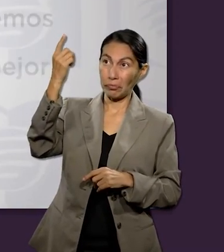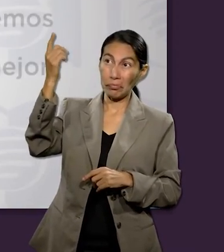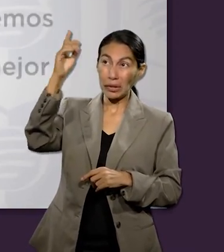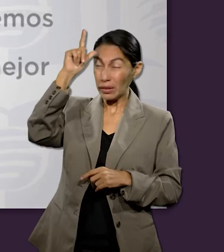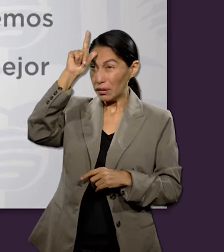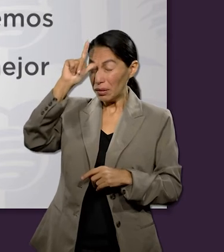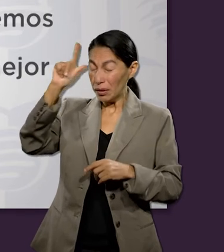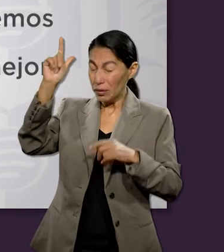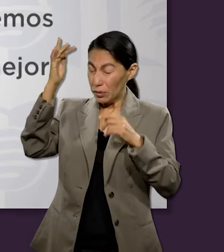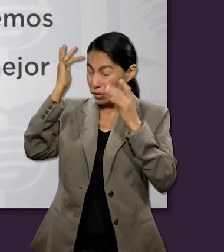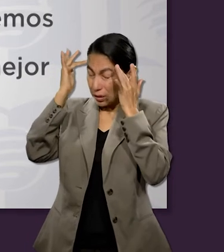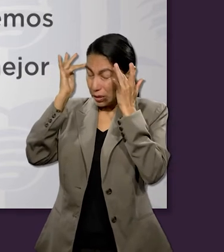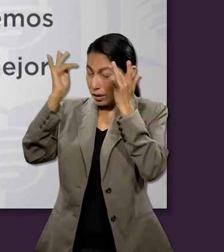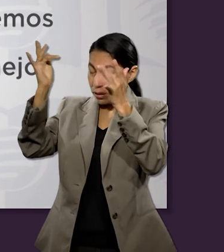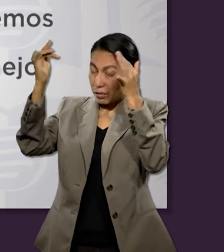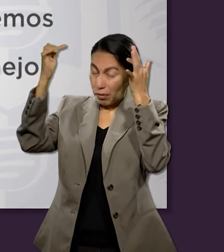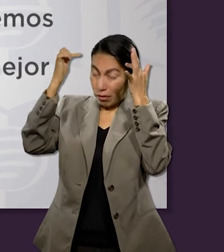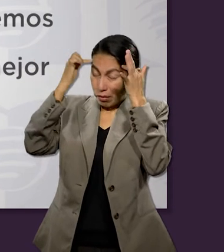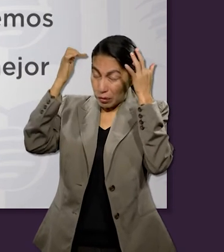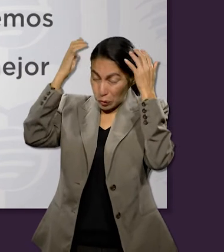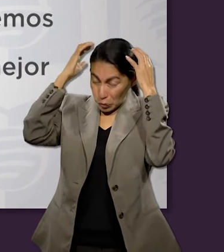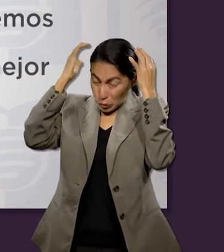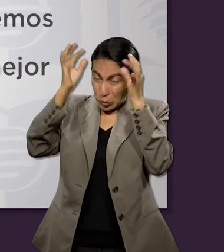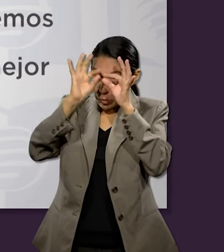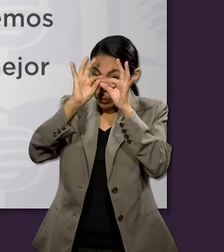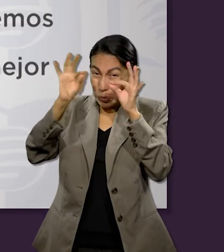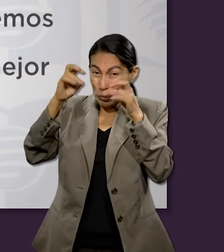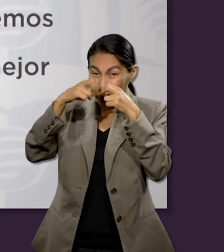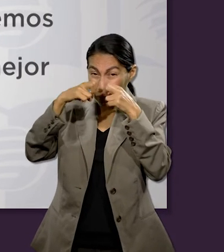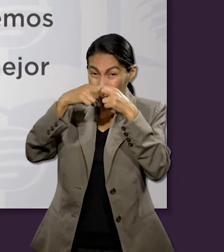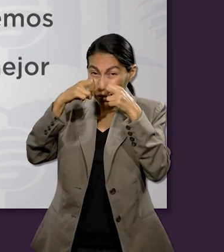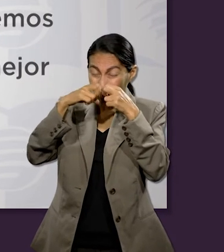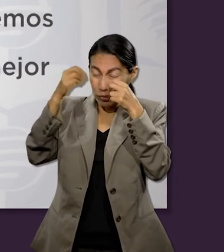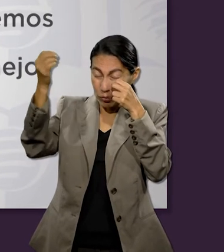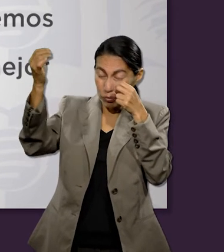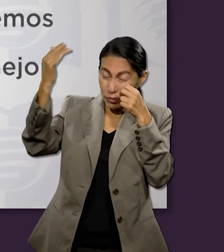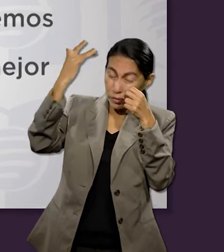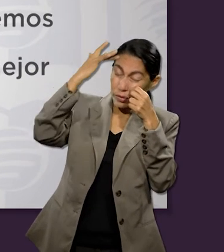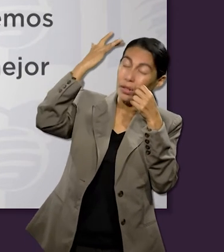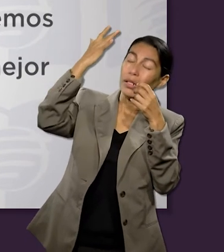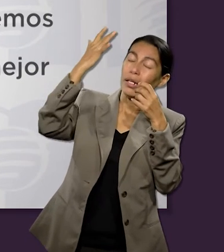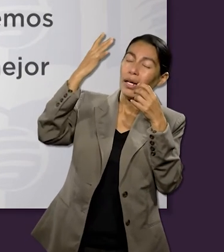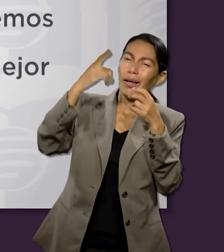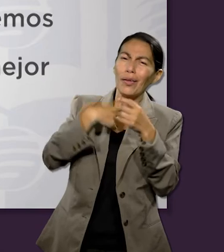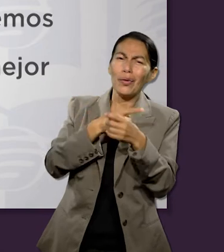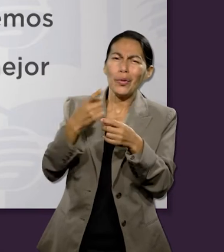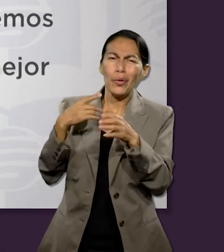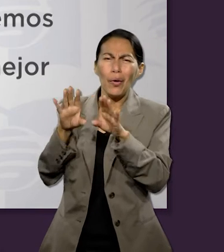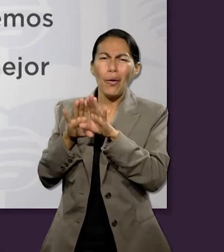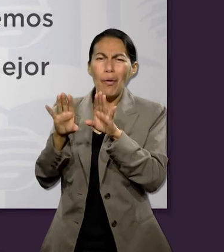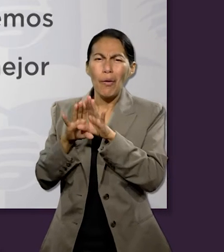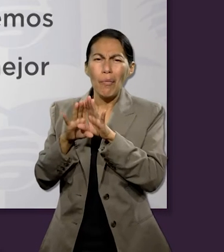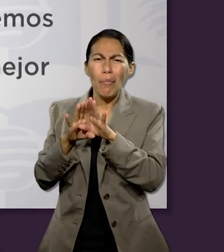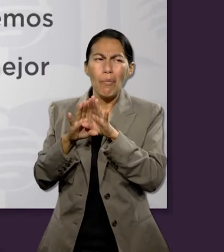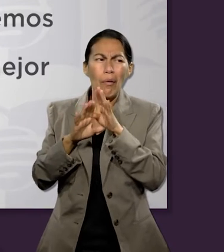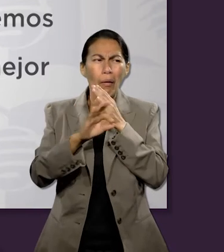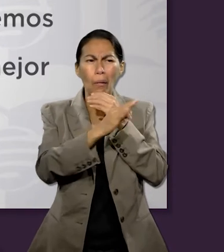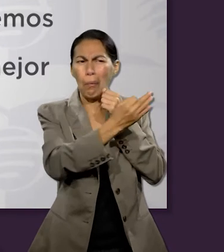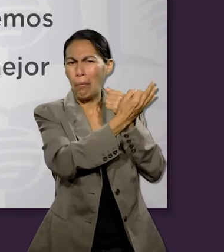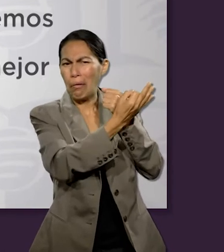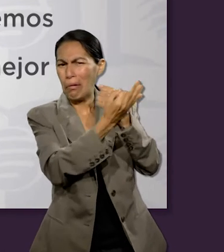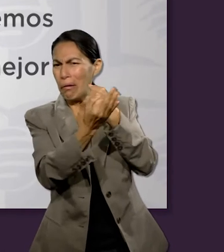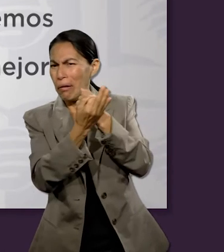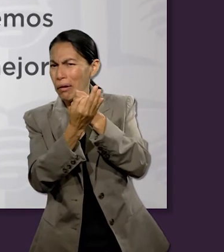Cuando Dios se comunica con nosotros a través de los nervios sensibles de nuestros cerebros, ¿cómo